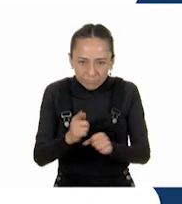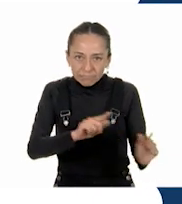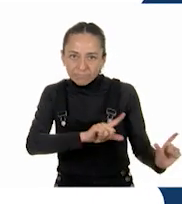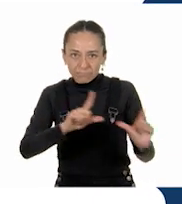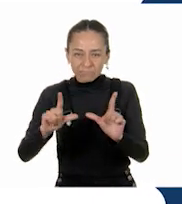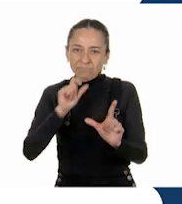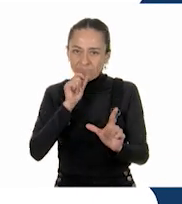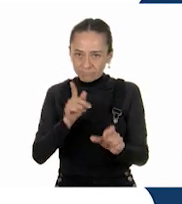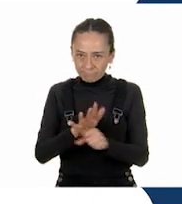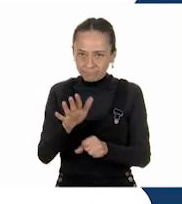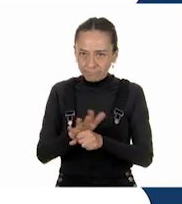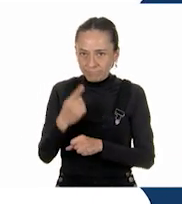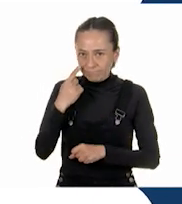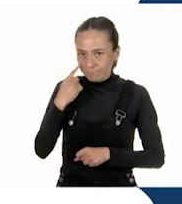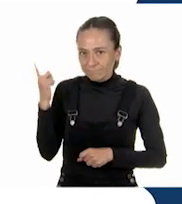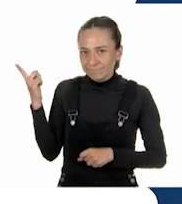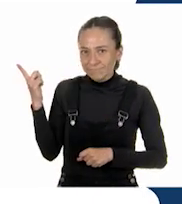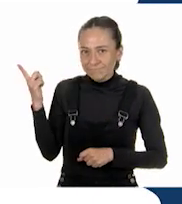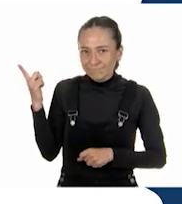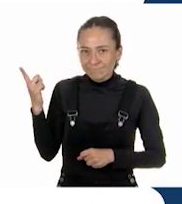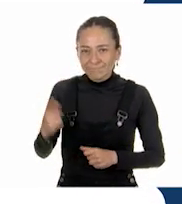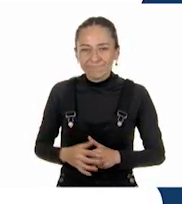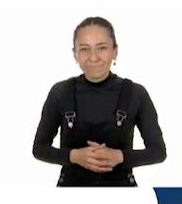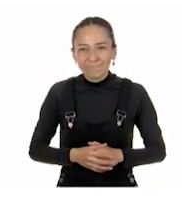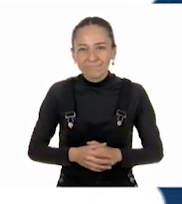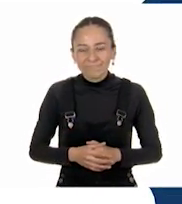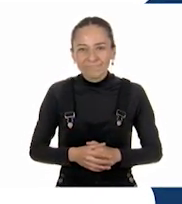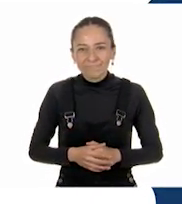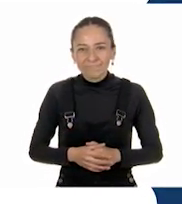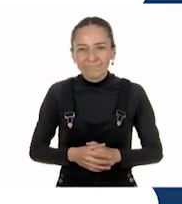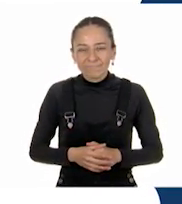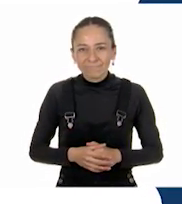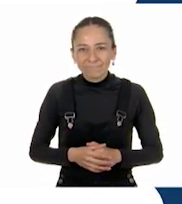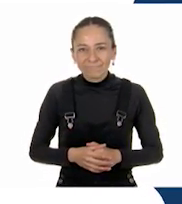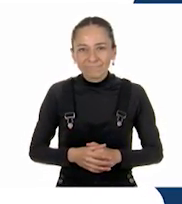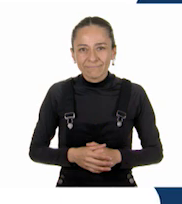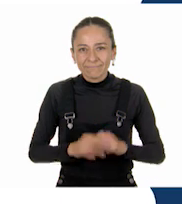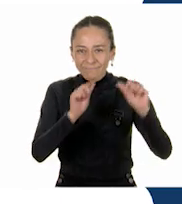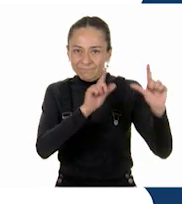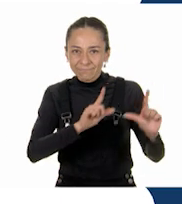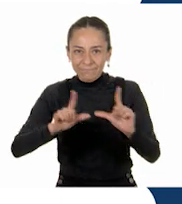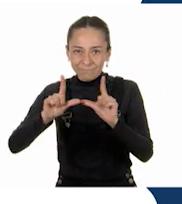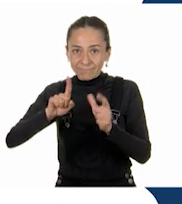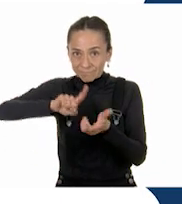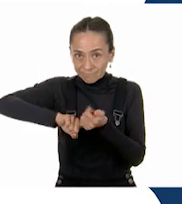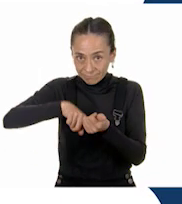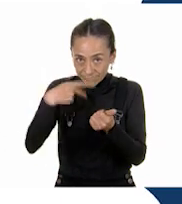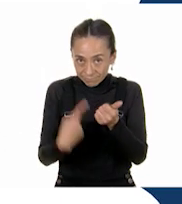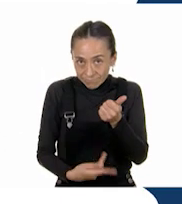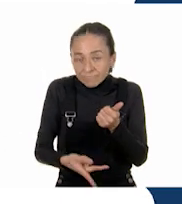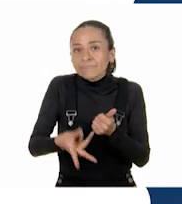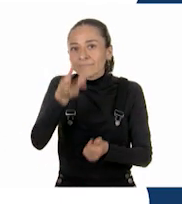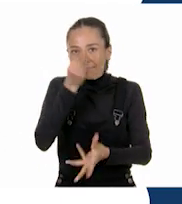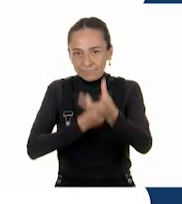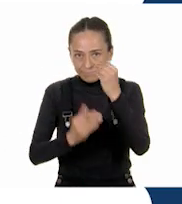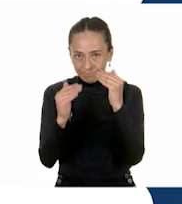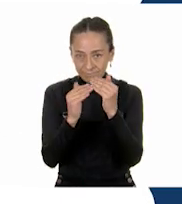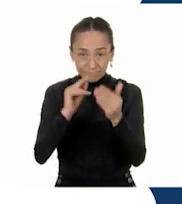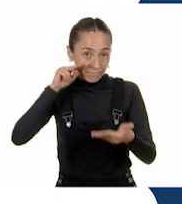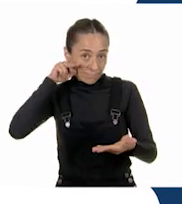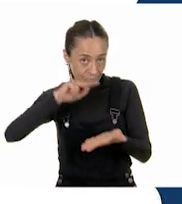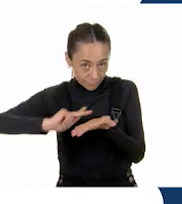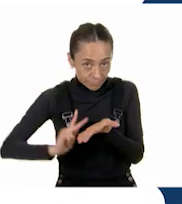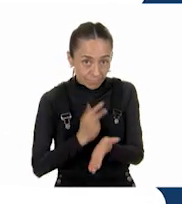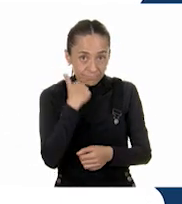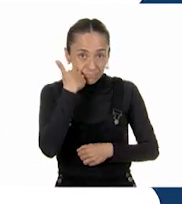.sep.gov.mx. Si quieres volver a ver los programas de Aprende en Casa, los puedes